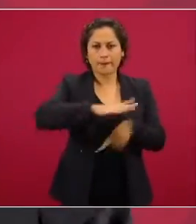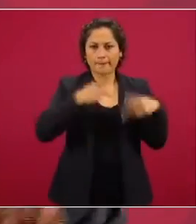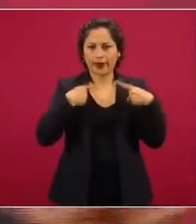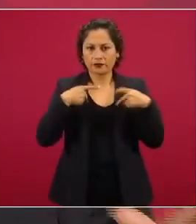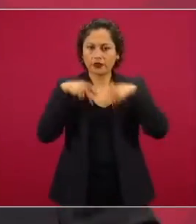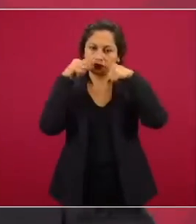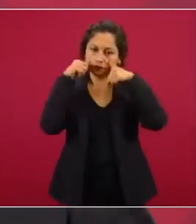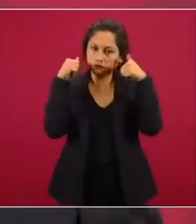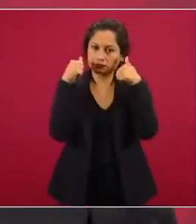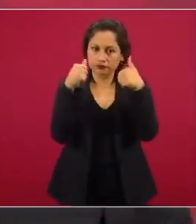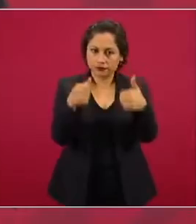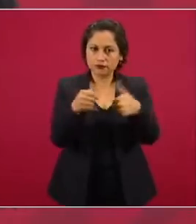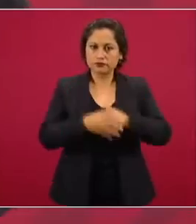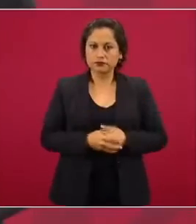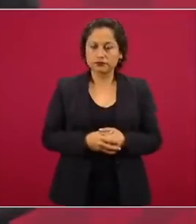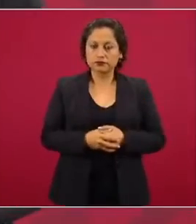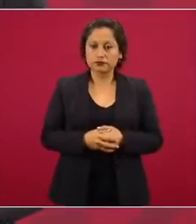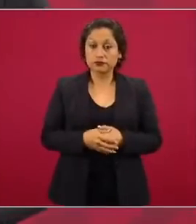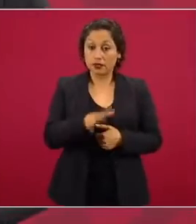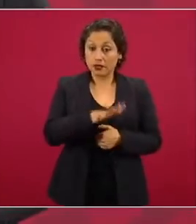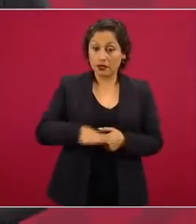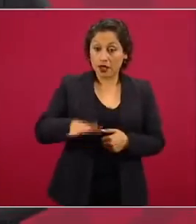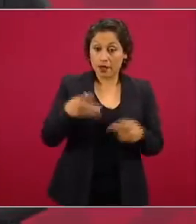sufren, los que lo necesitan.